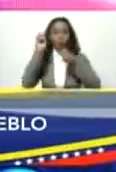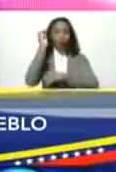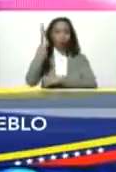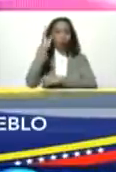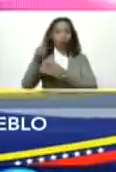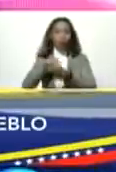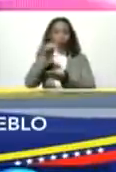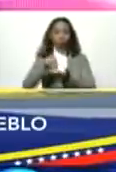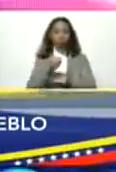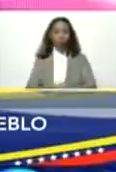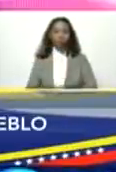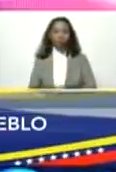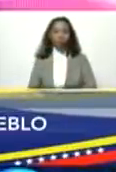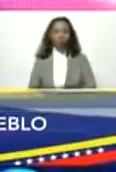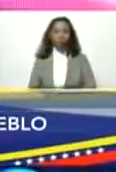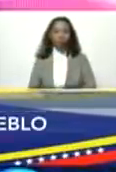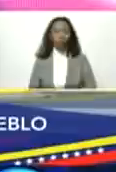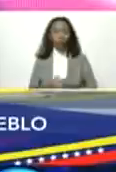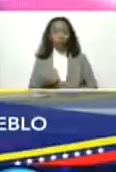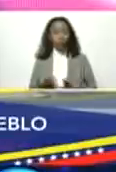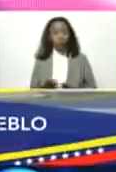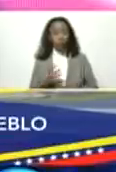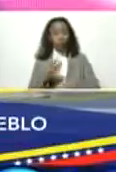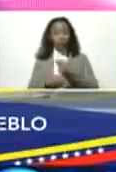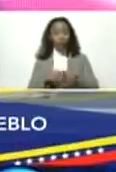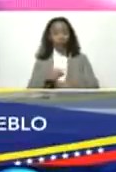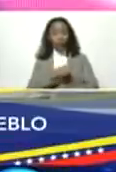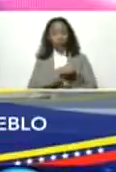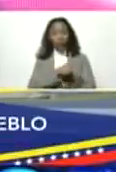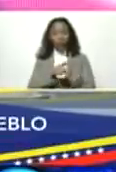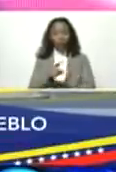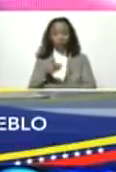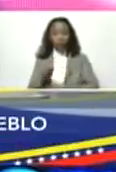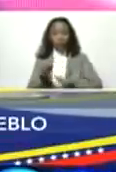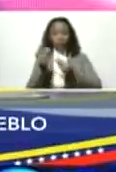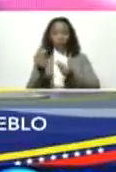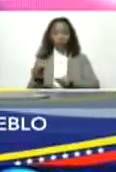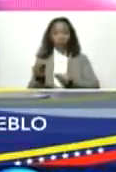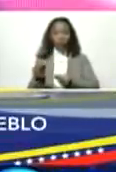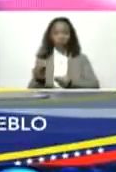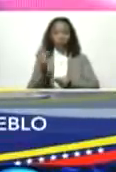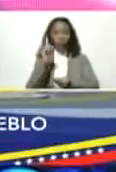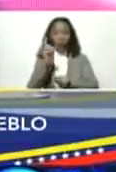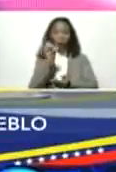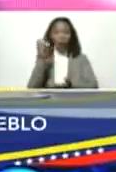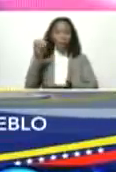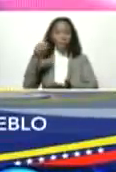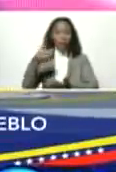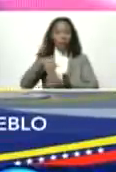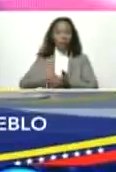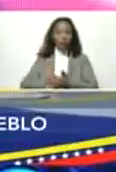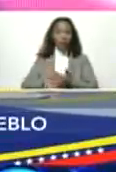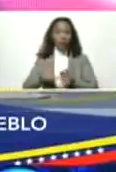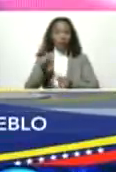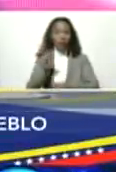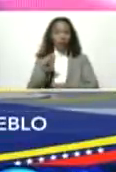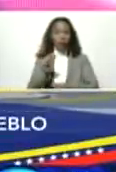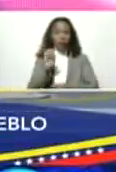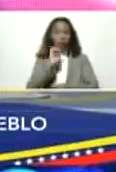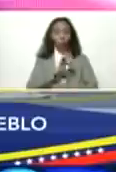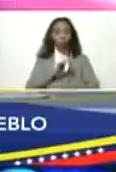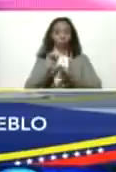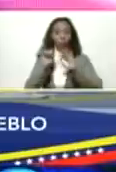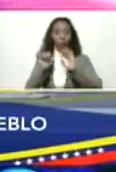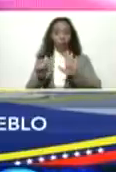nacional y se le va a asignar le ha asignado un capital semilla de 46